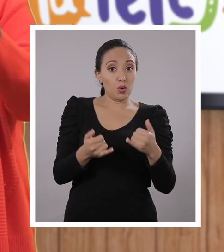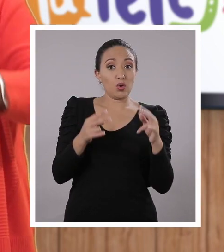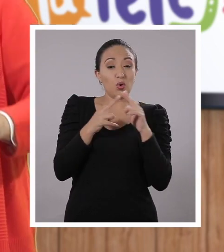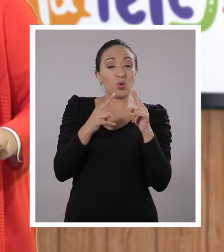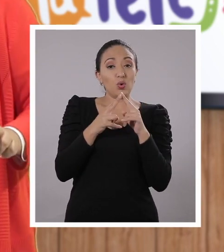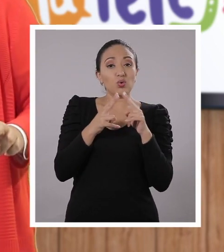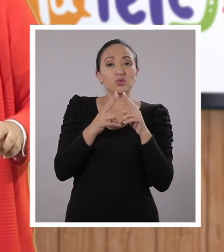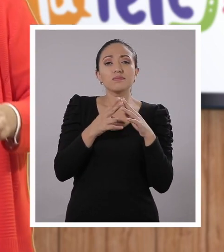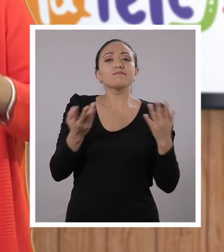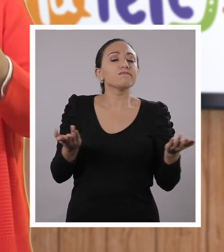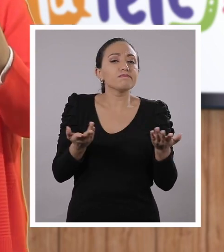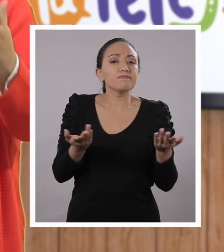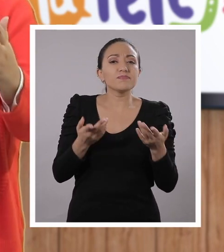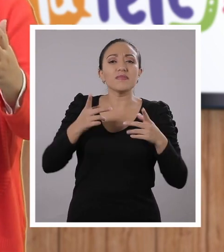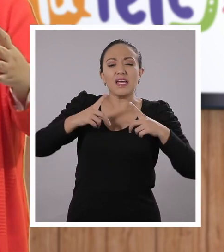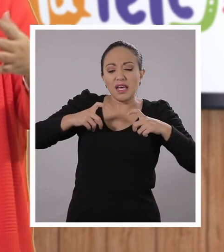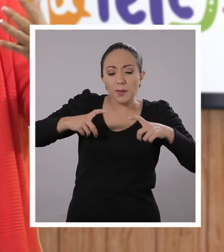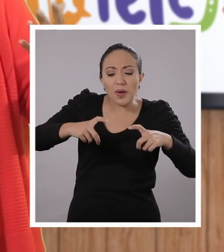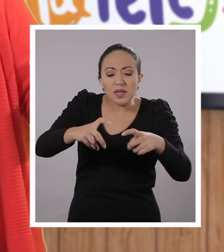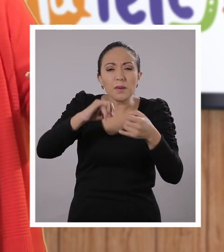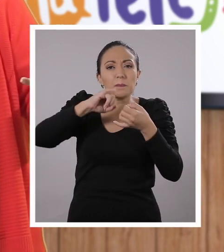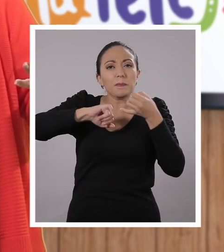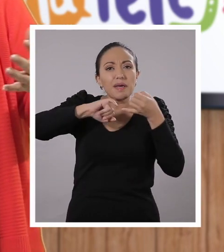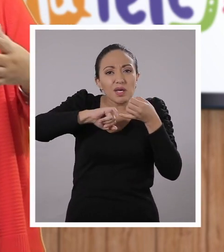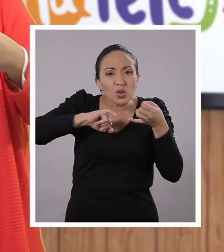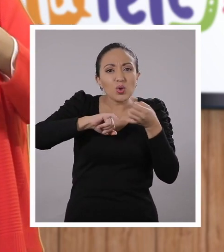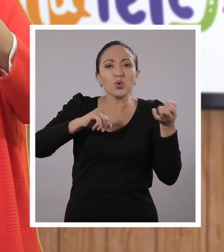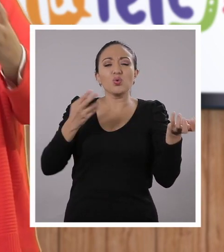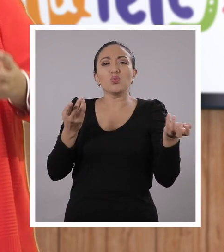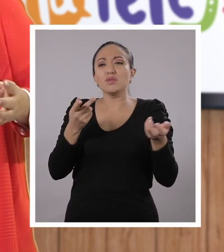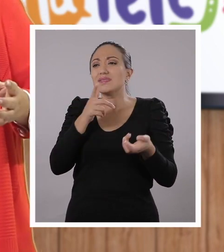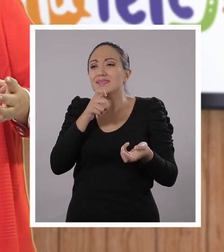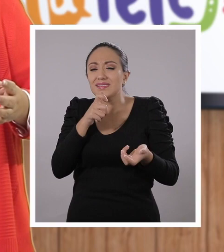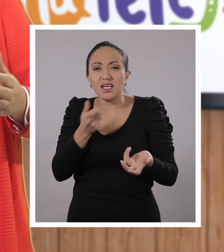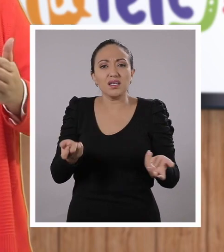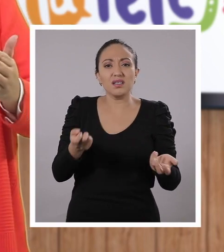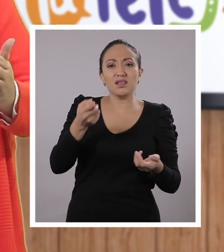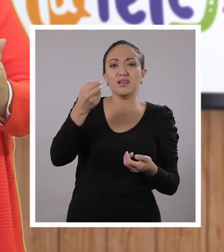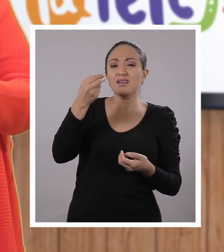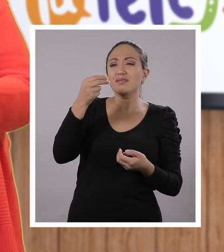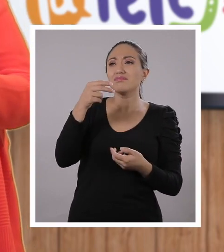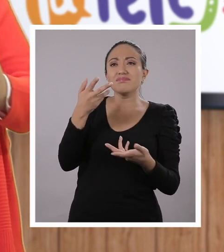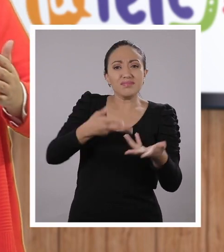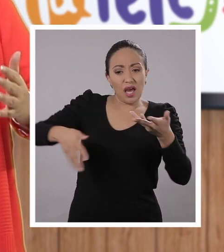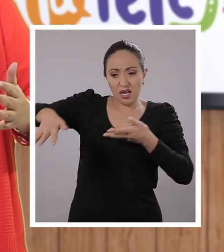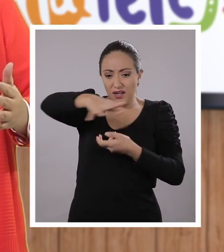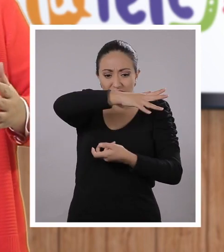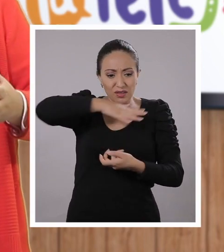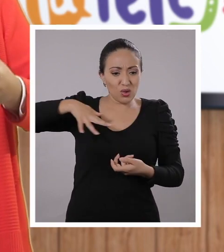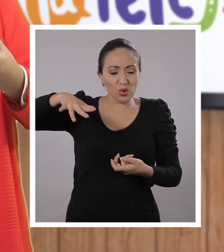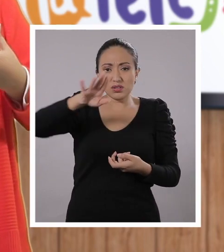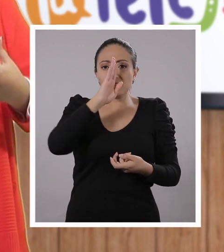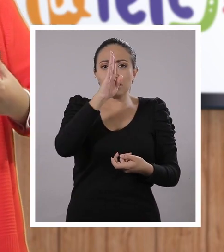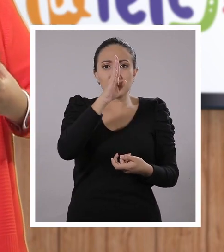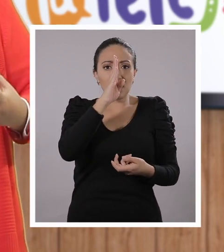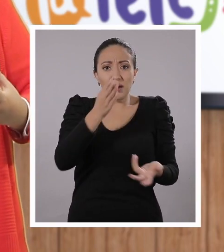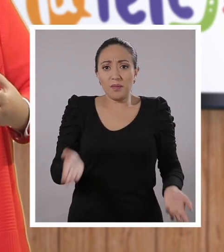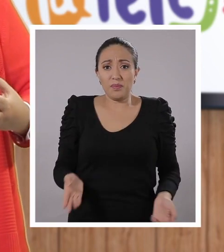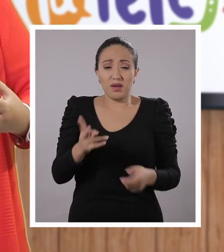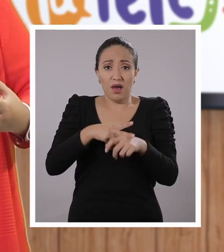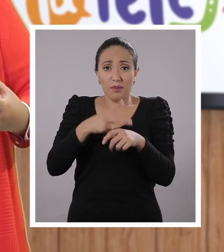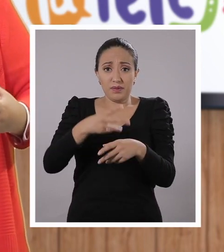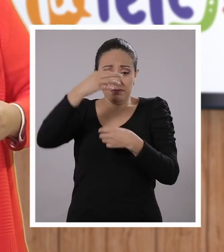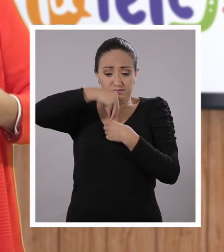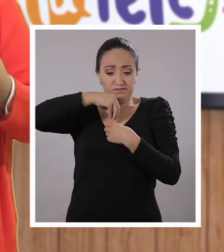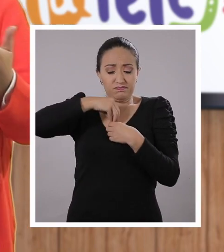vamos a conocer un poco más sobre los gérmenes, las bacterias, los virus, los hongos que están a nuestro alrededor, que están también